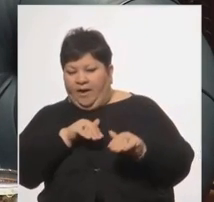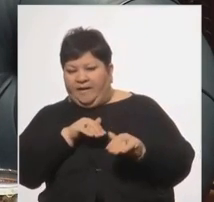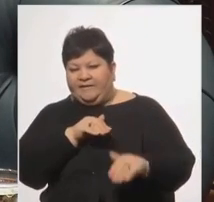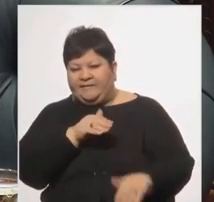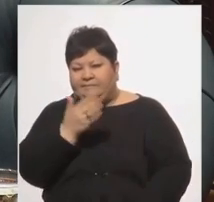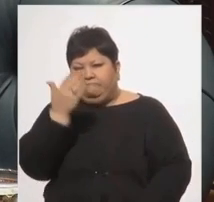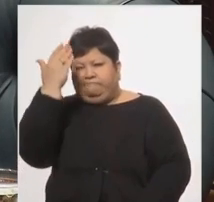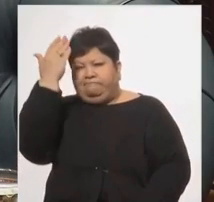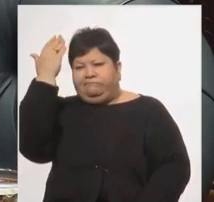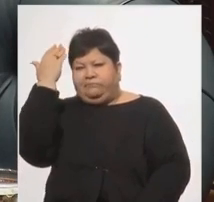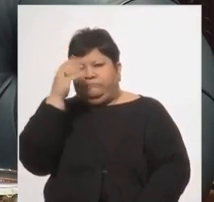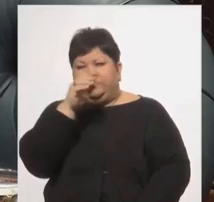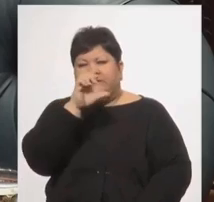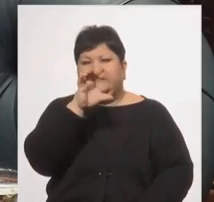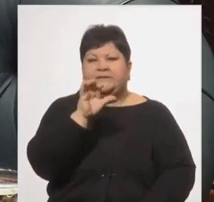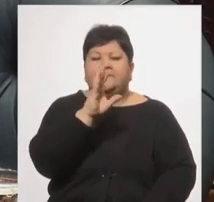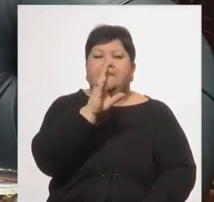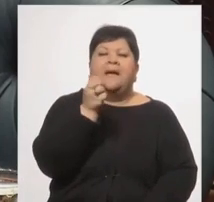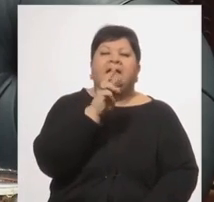sepaminóndalos.